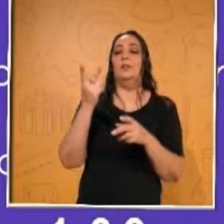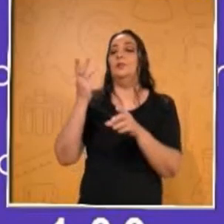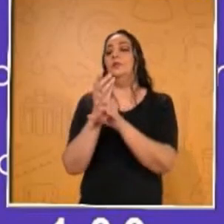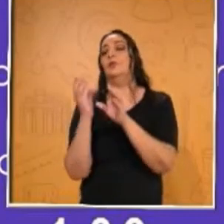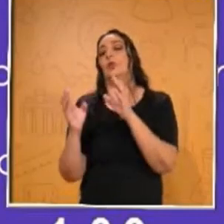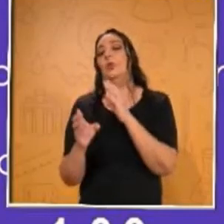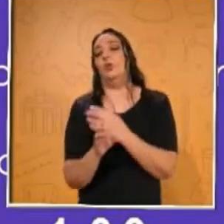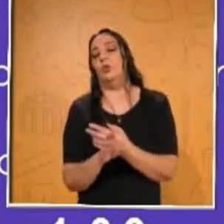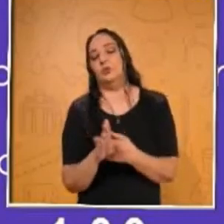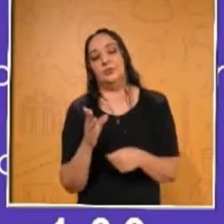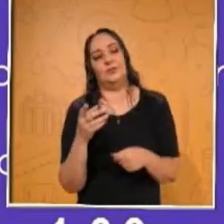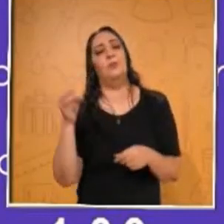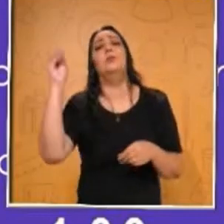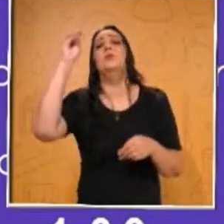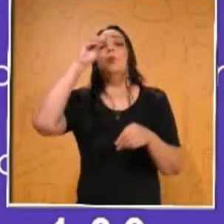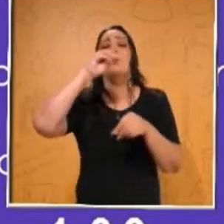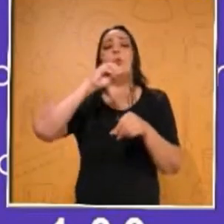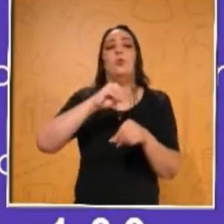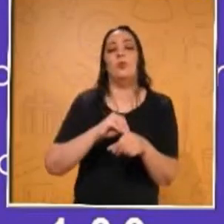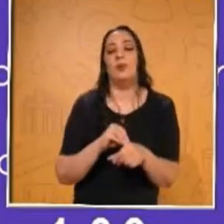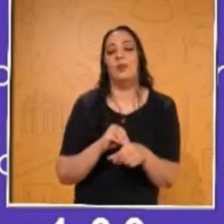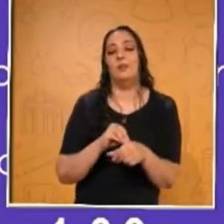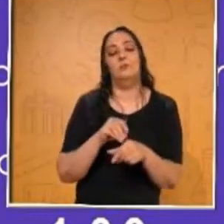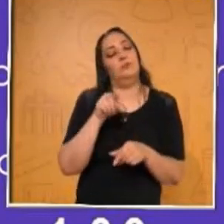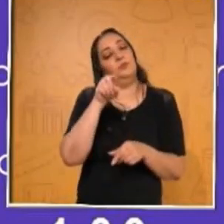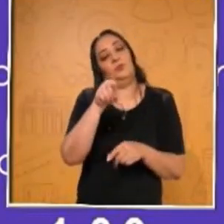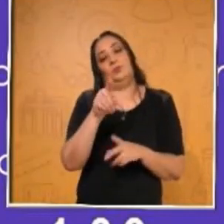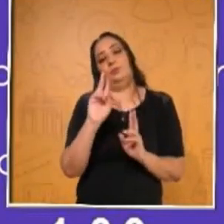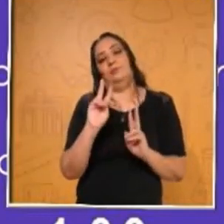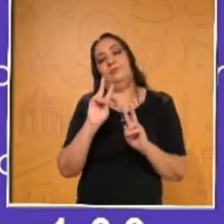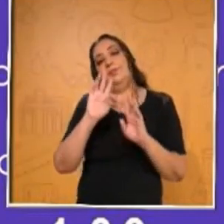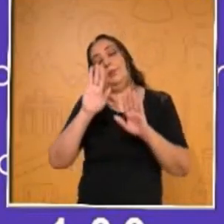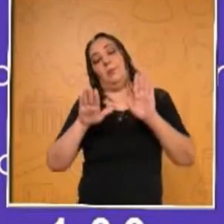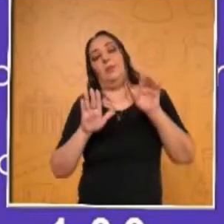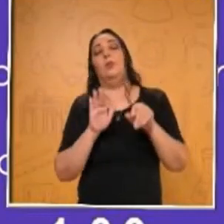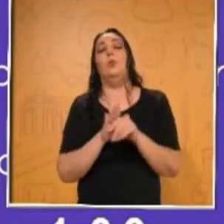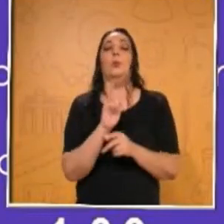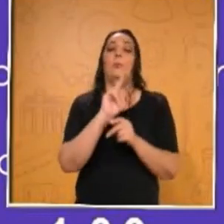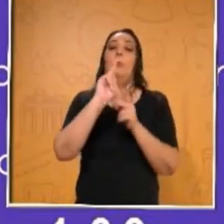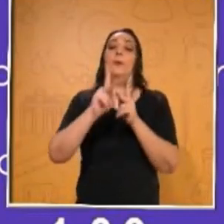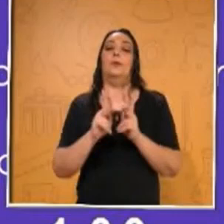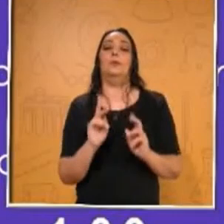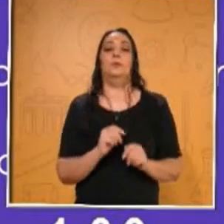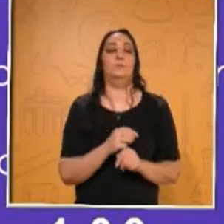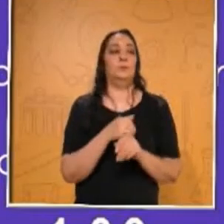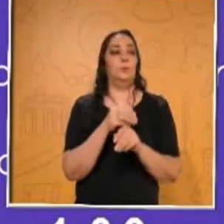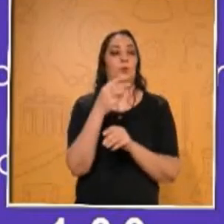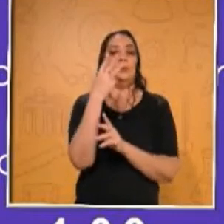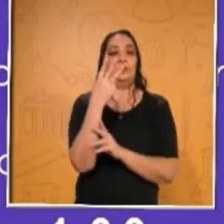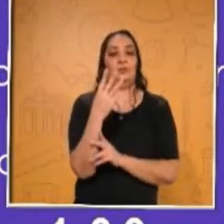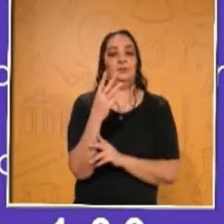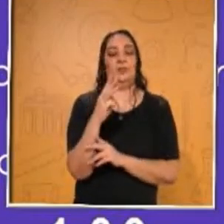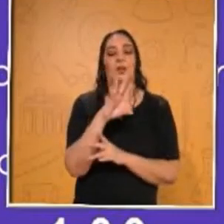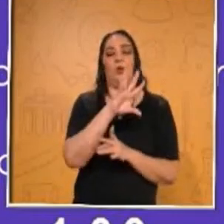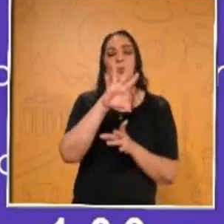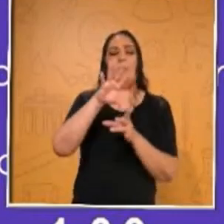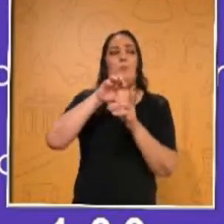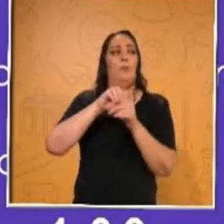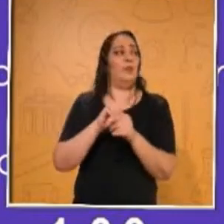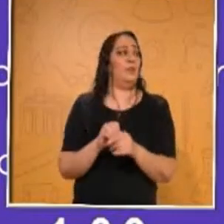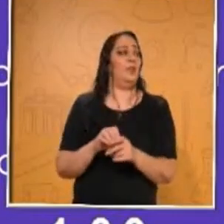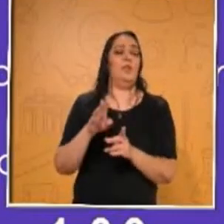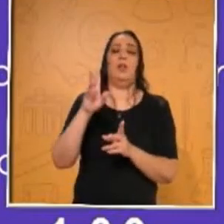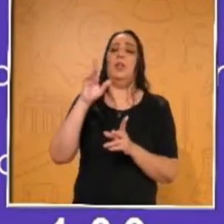que se integrarán según la sección. El número tres es la recopilación de evidencias